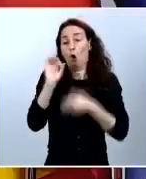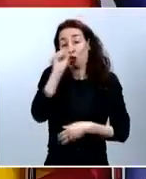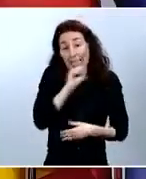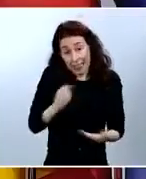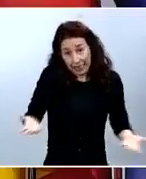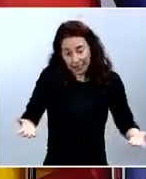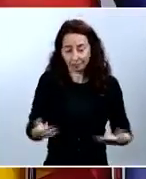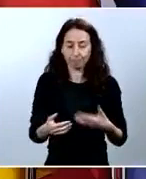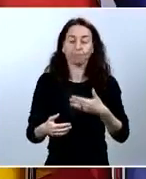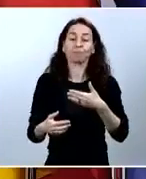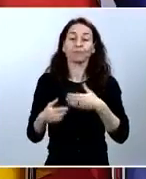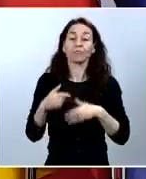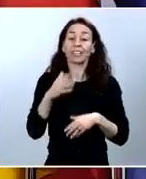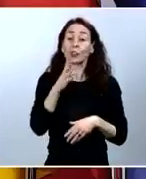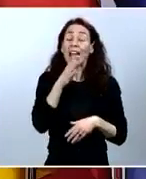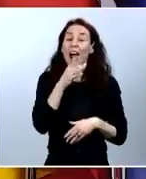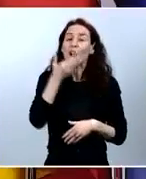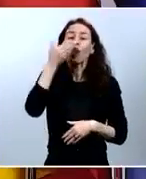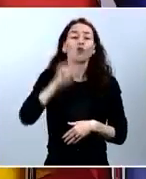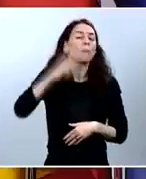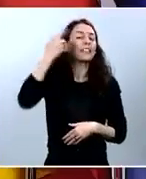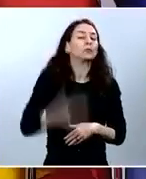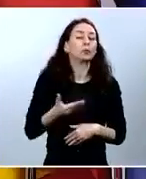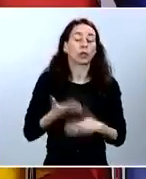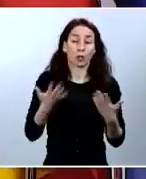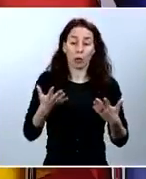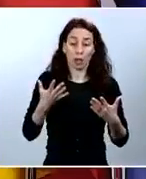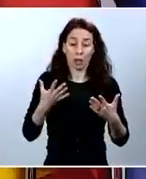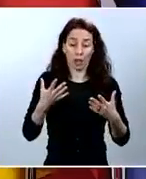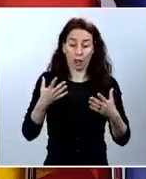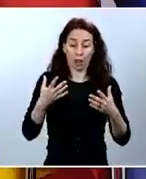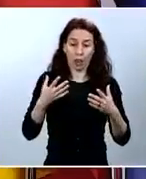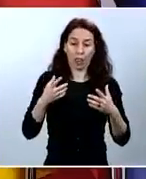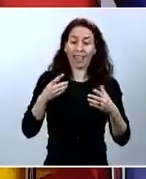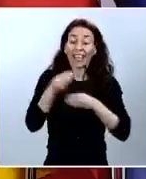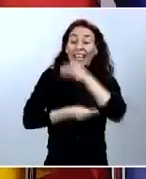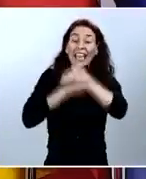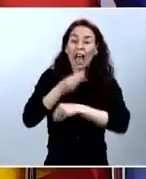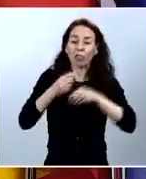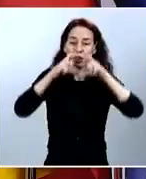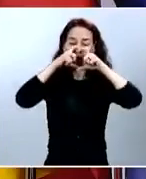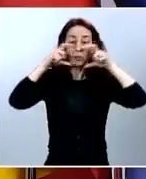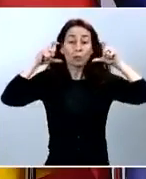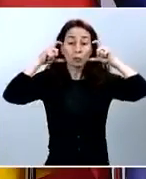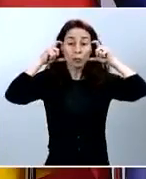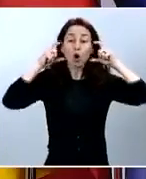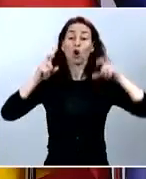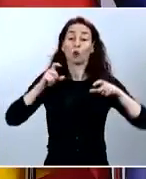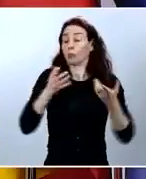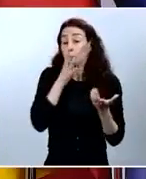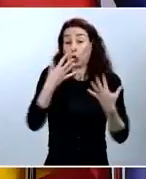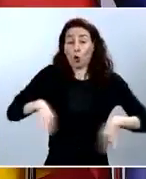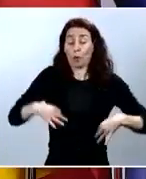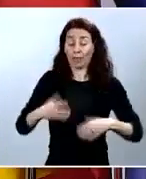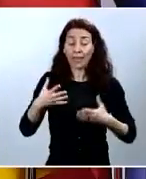cómo te la quitas y qué haces mientras la llevas que el hecho de ponérsela. Cuando te la pones, la mascarilla está limpia.